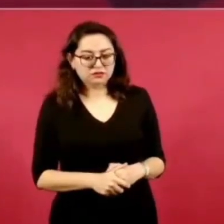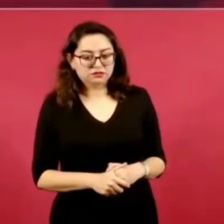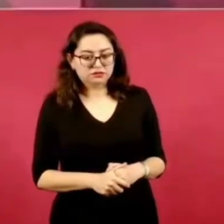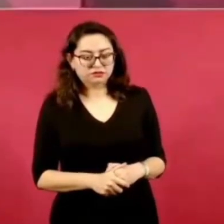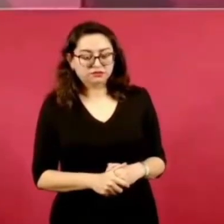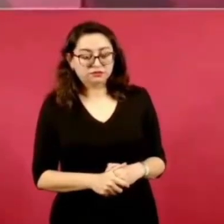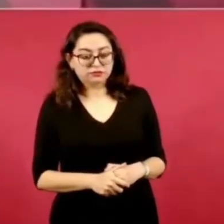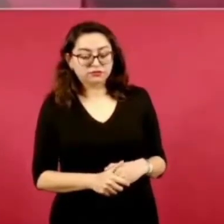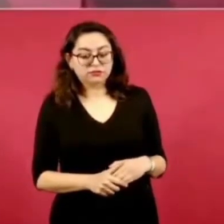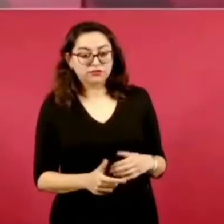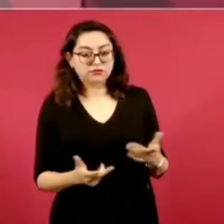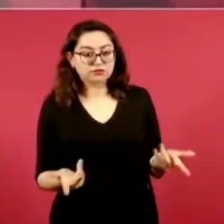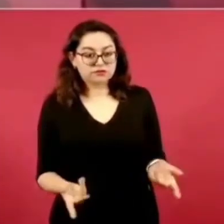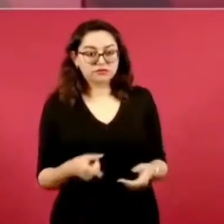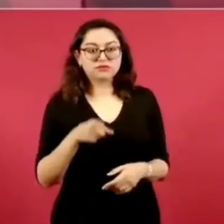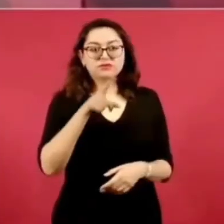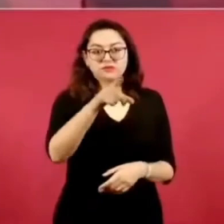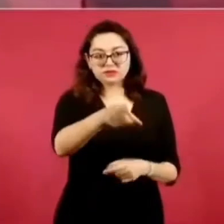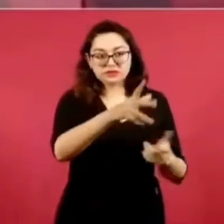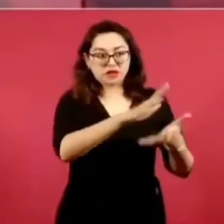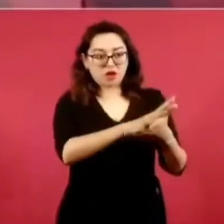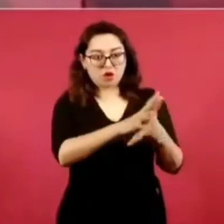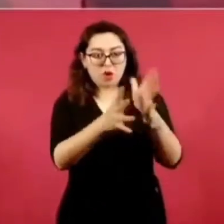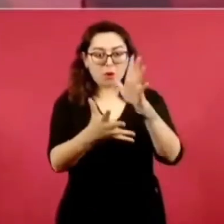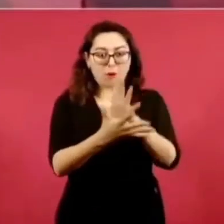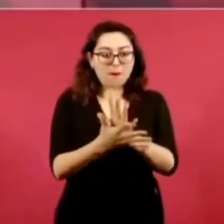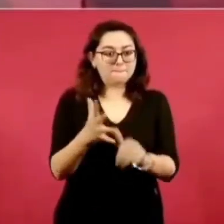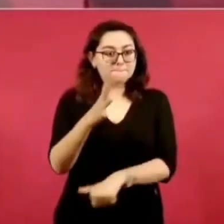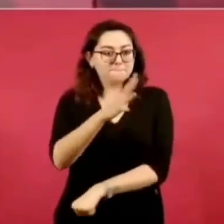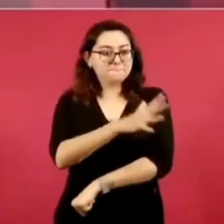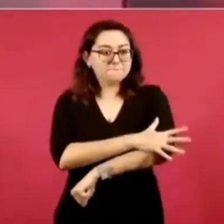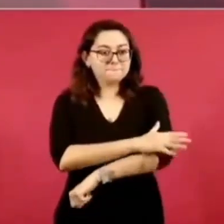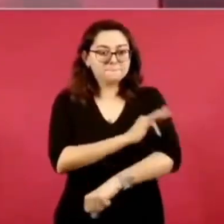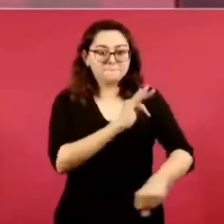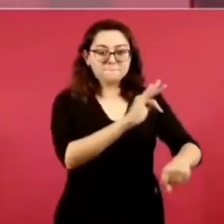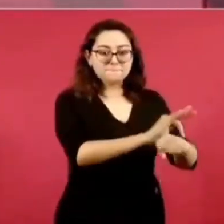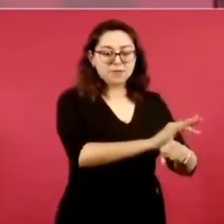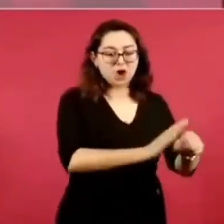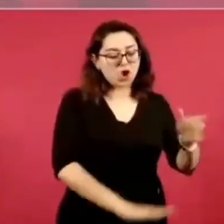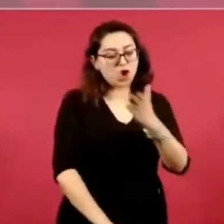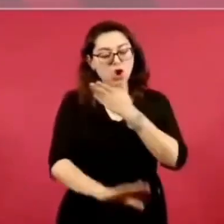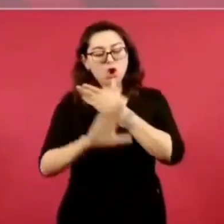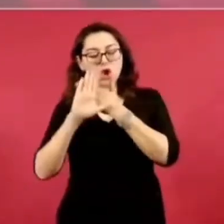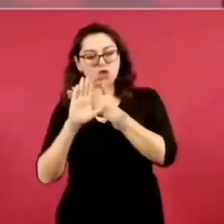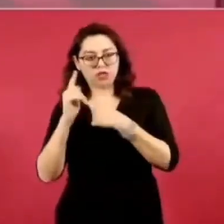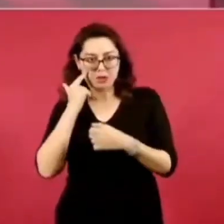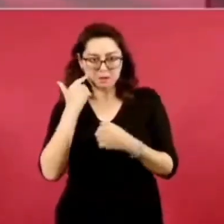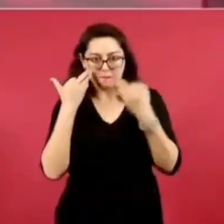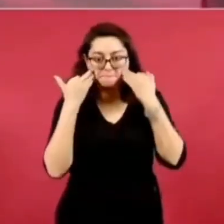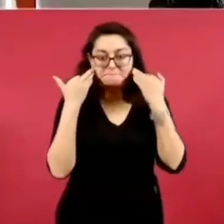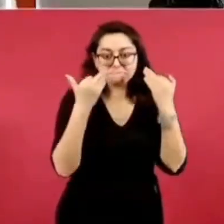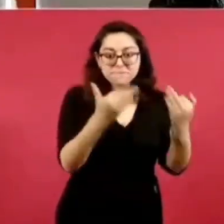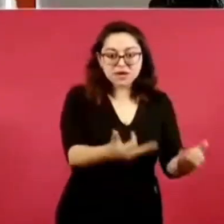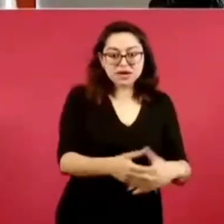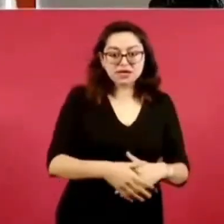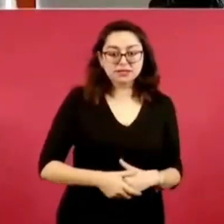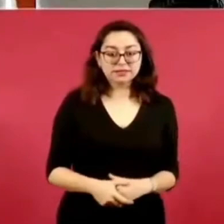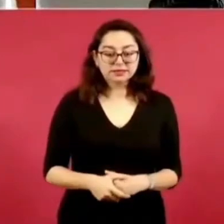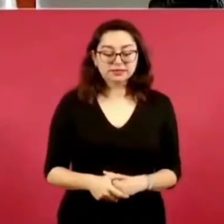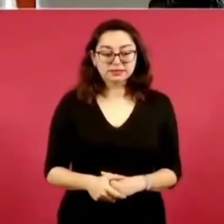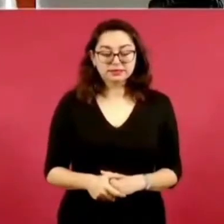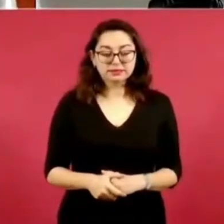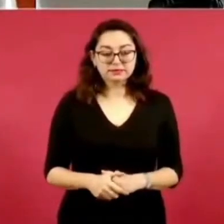del influyentismo que llevó a cabo este juez, este magistrado, este